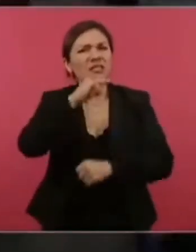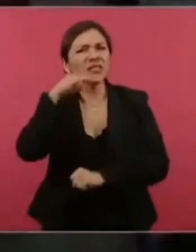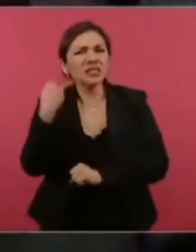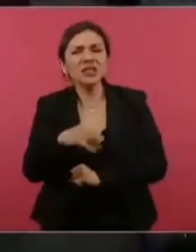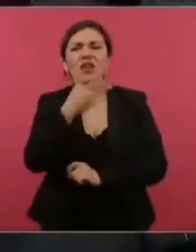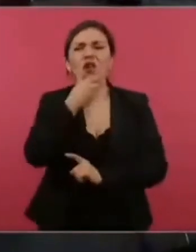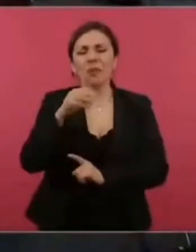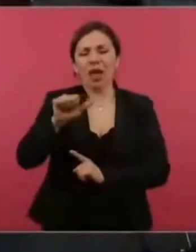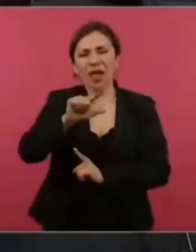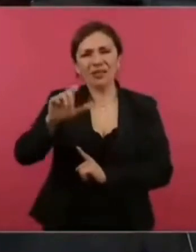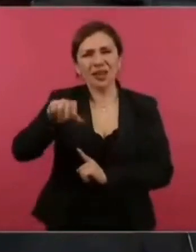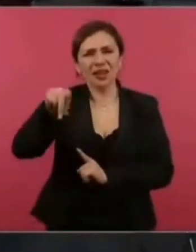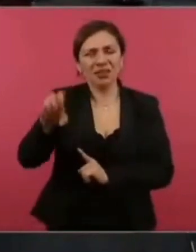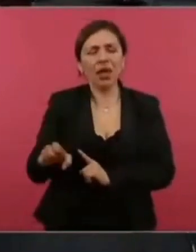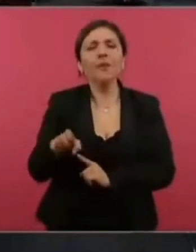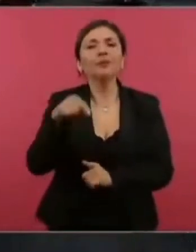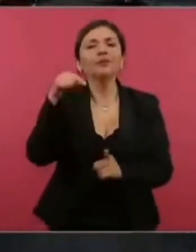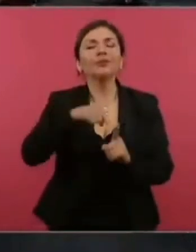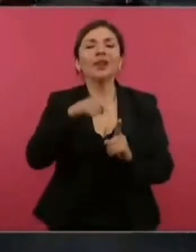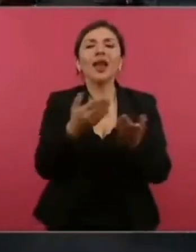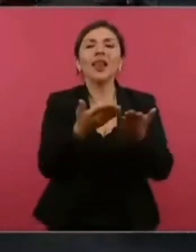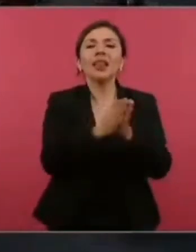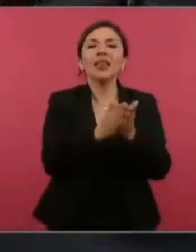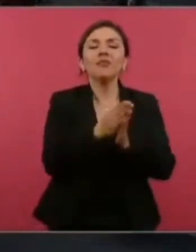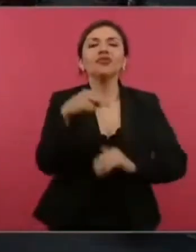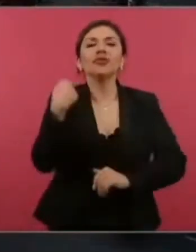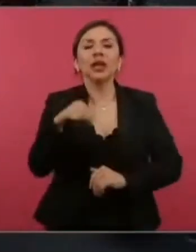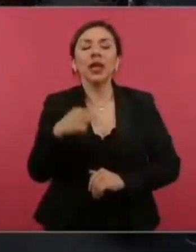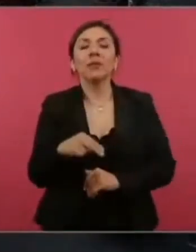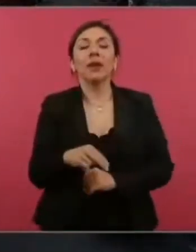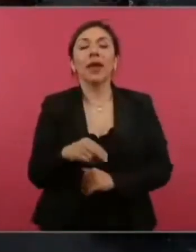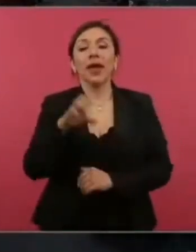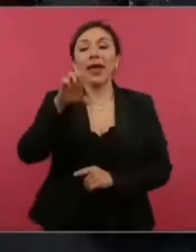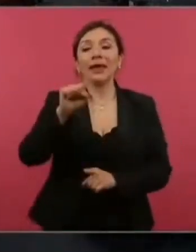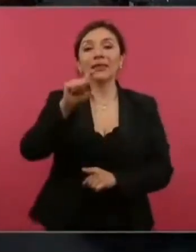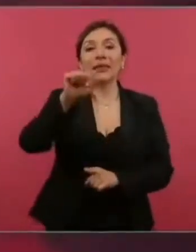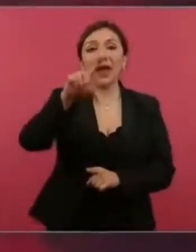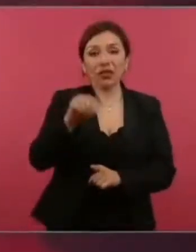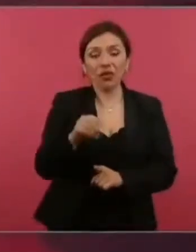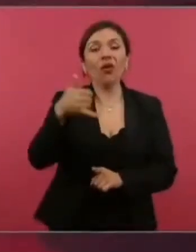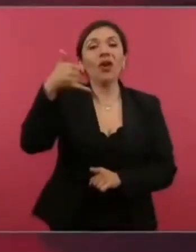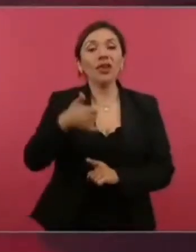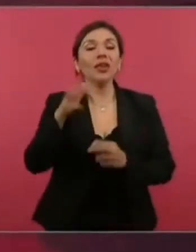un libro que se llama El Estado y la Revolución de Lenin.